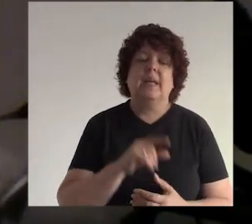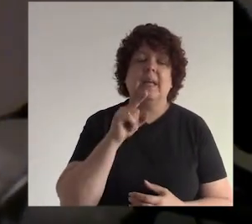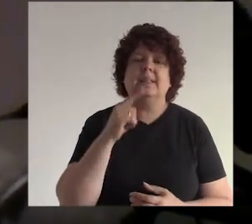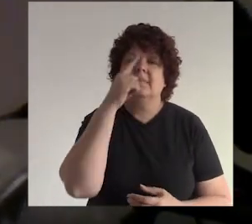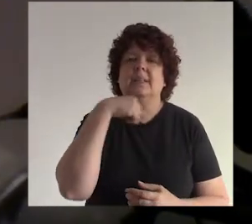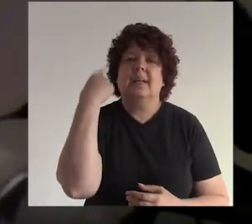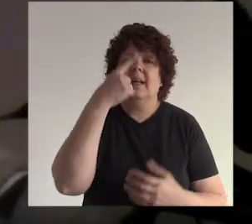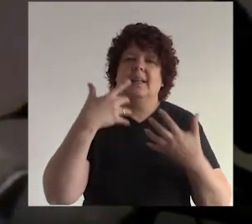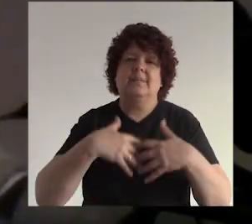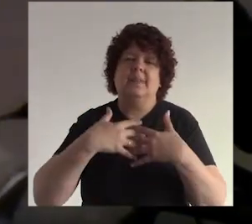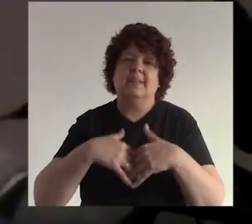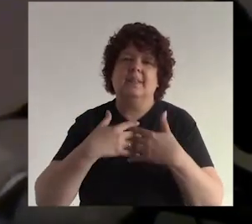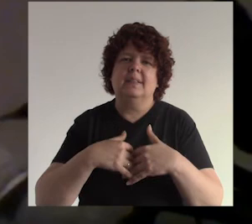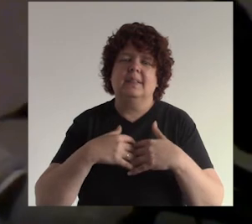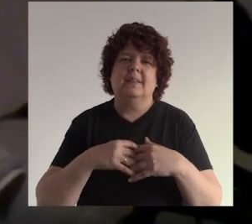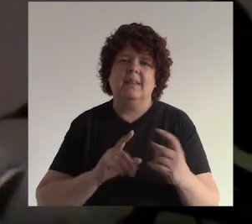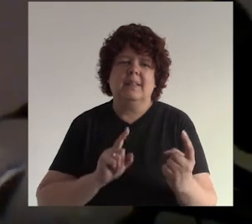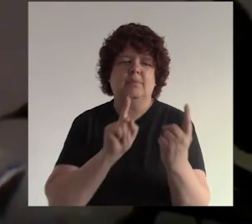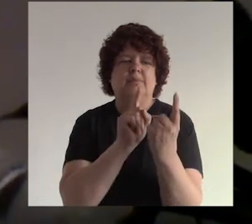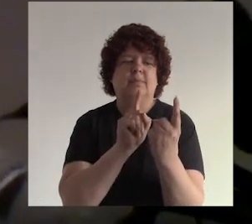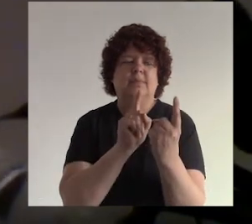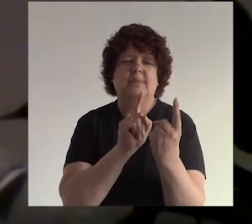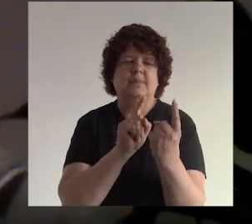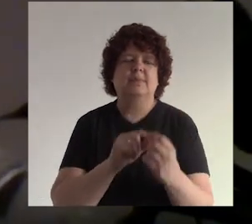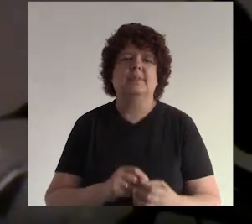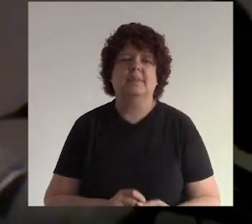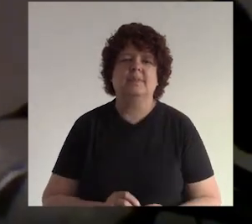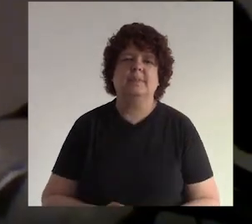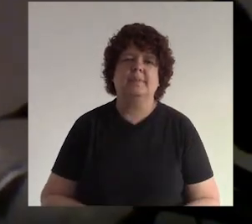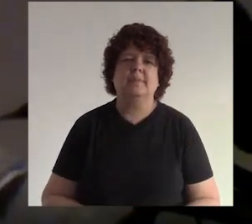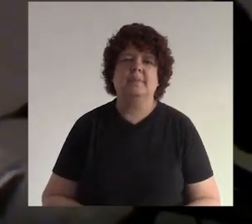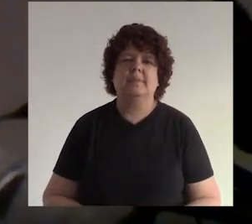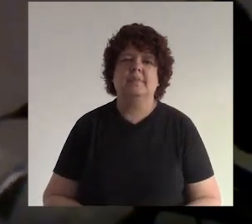es la cara del negocio cuando recién lo conocen los usuarios ¿no?